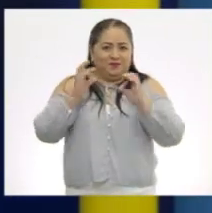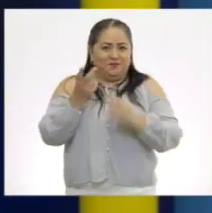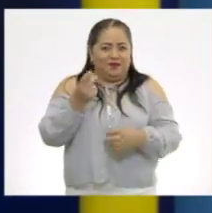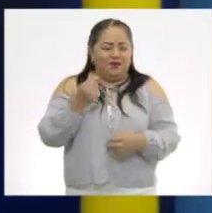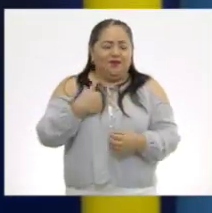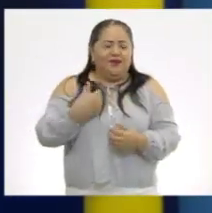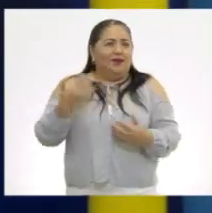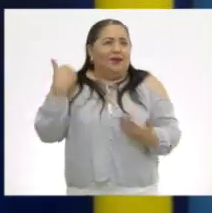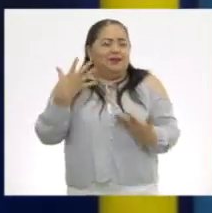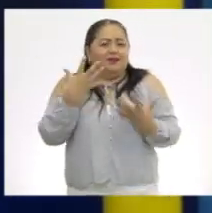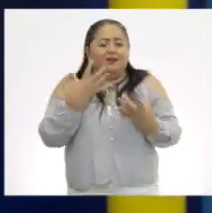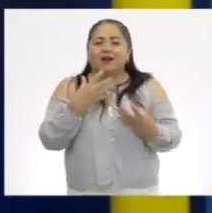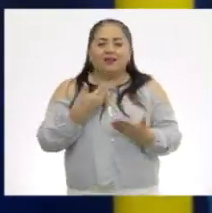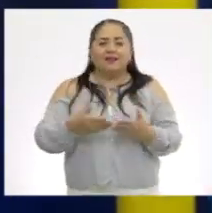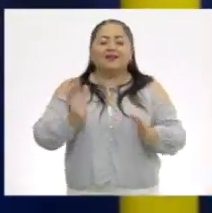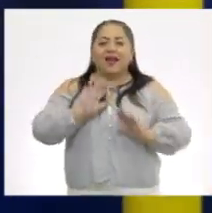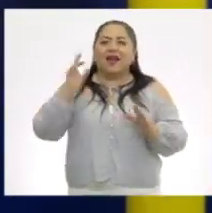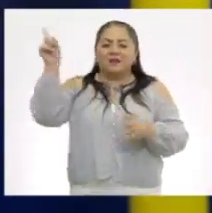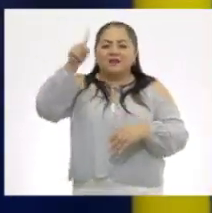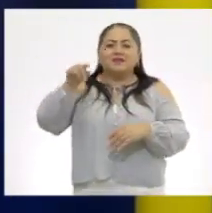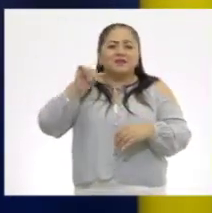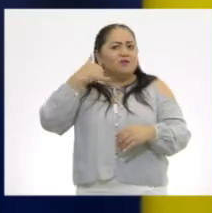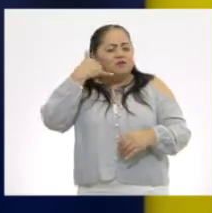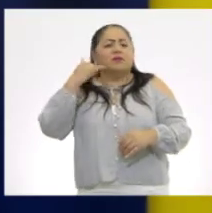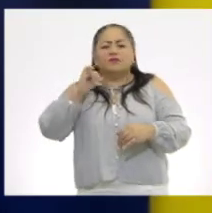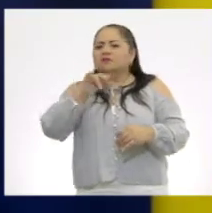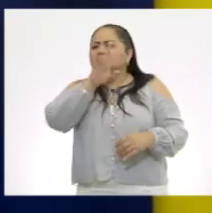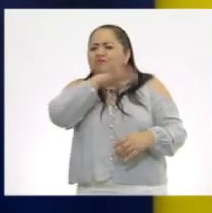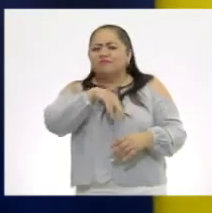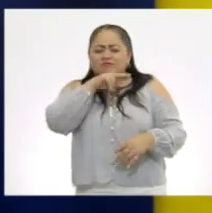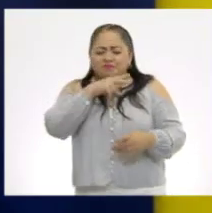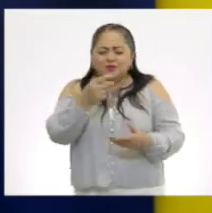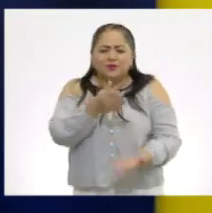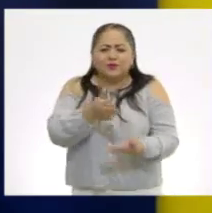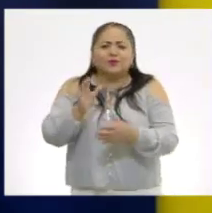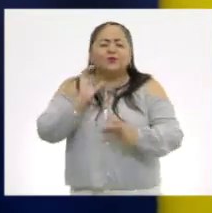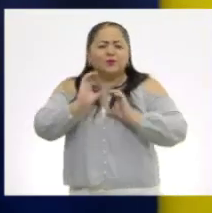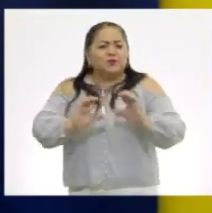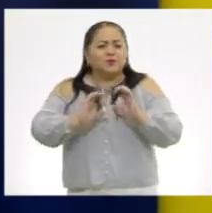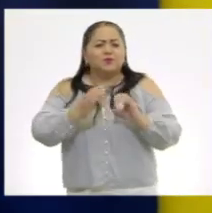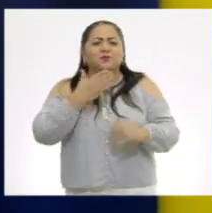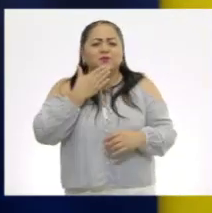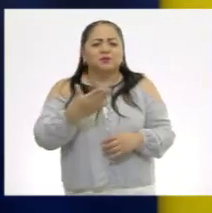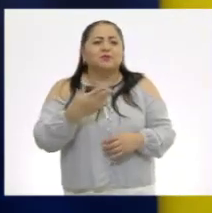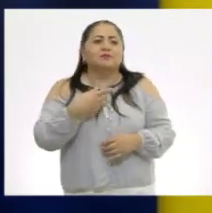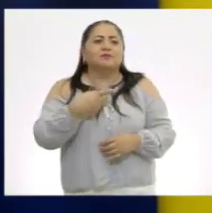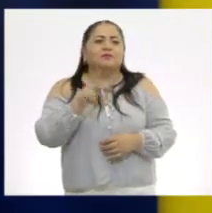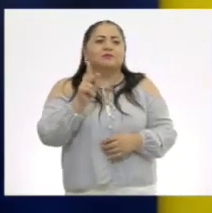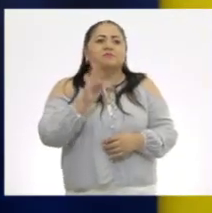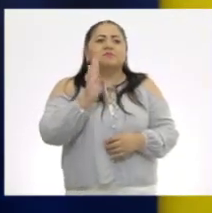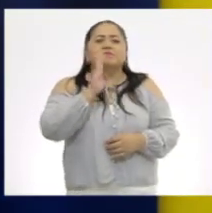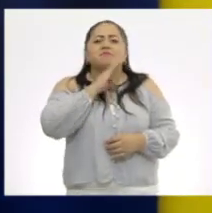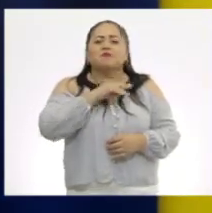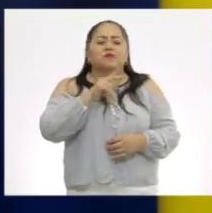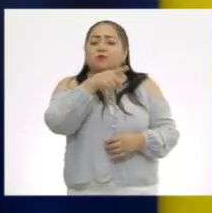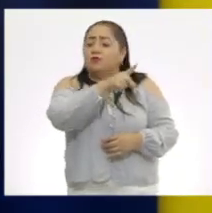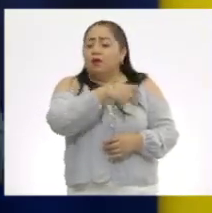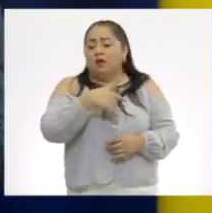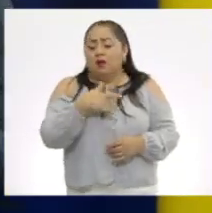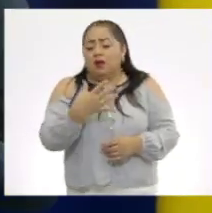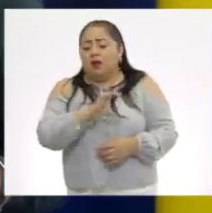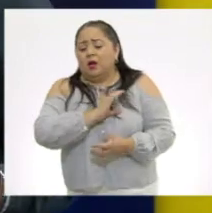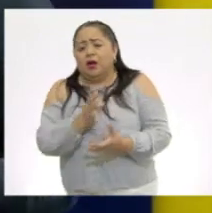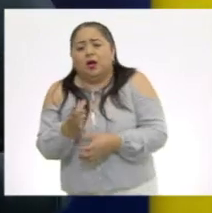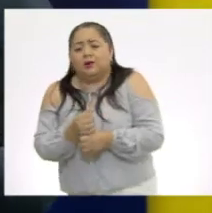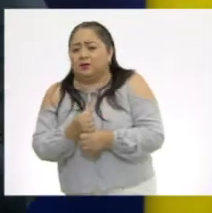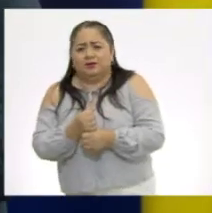No sabía cómo lo llevaban, luego me contestaron y me dijeron que me tenían malas noticias y que no me encariñara con los cachorros,